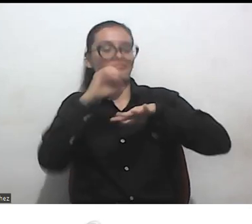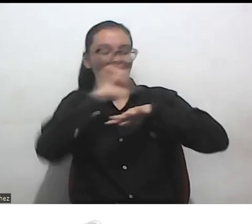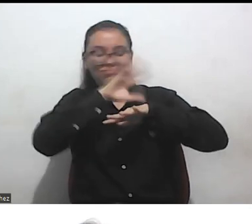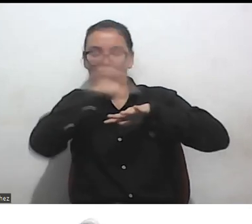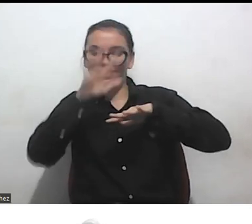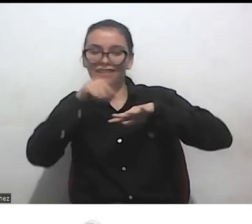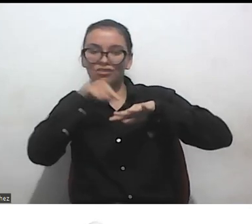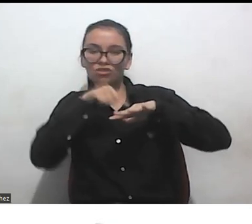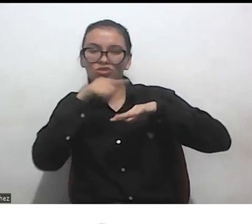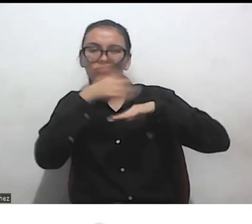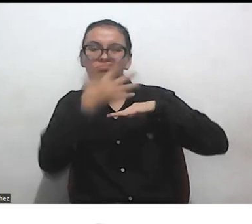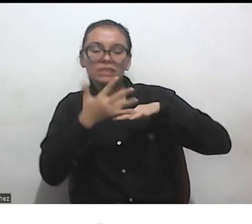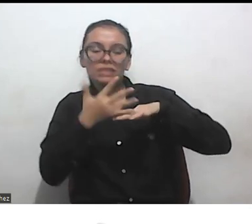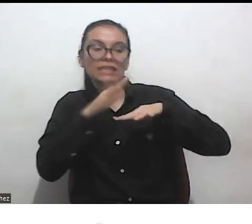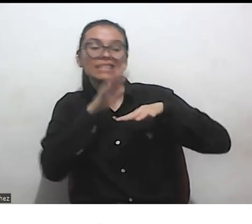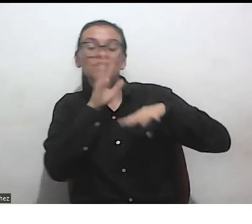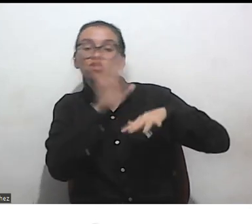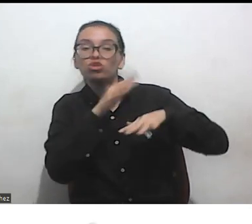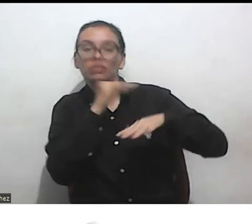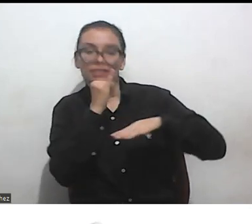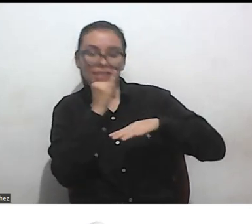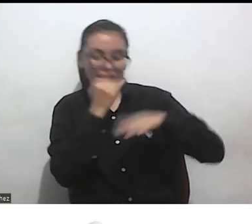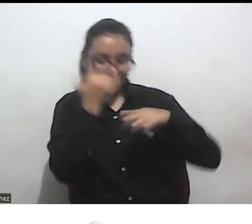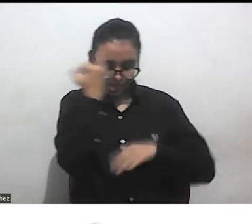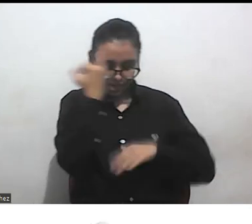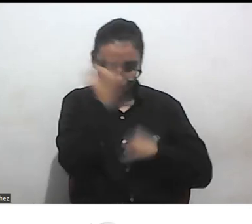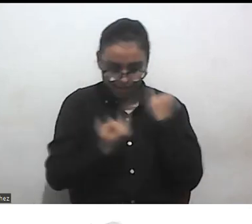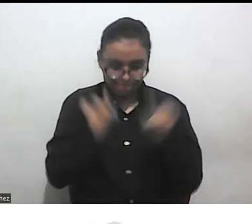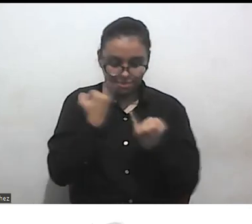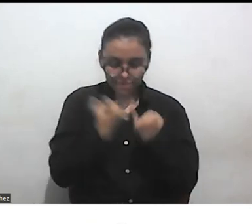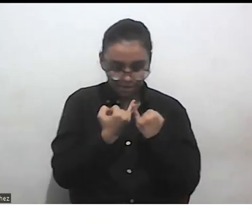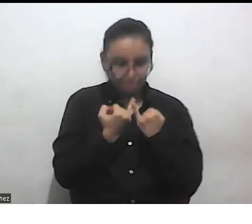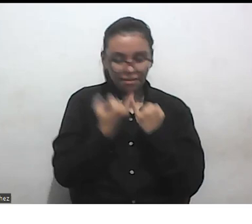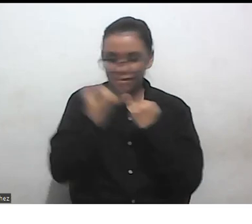identidades que están al mismo tiempo convergiendo.